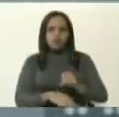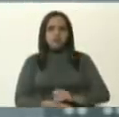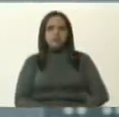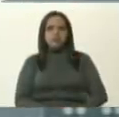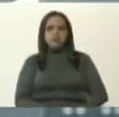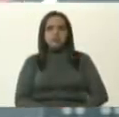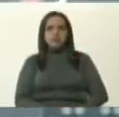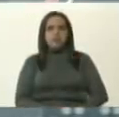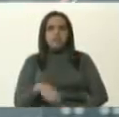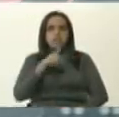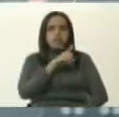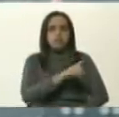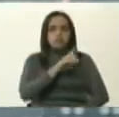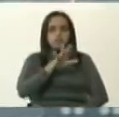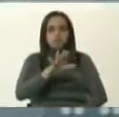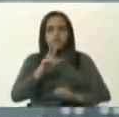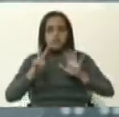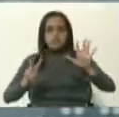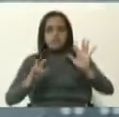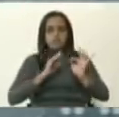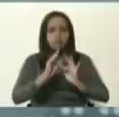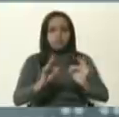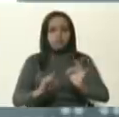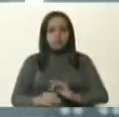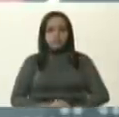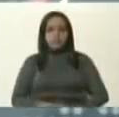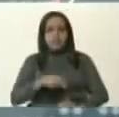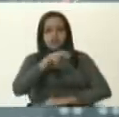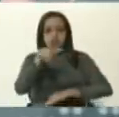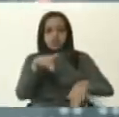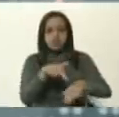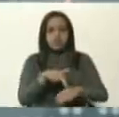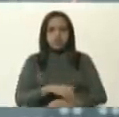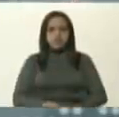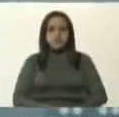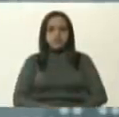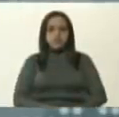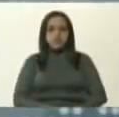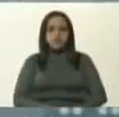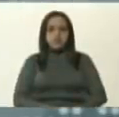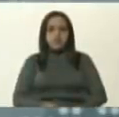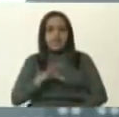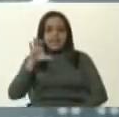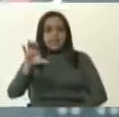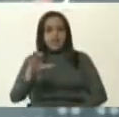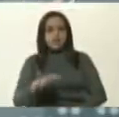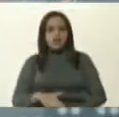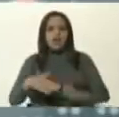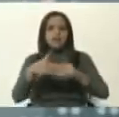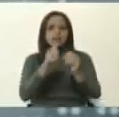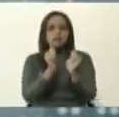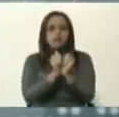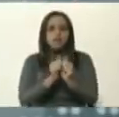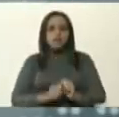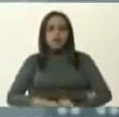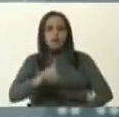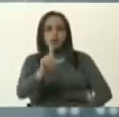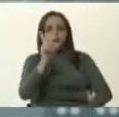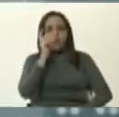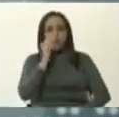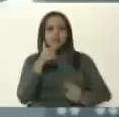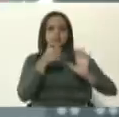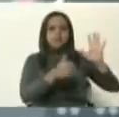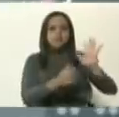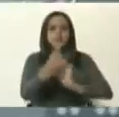157 casos nacionales, donde en el estado de Anzuategui, un hombre de 61